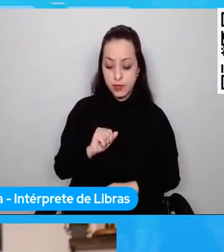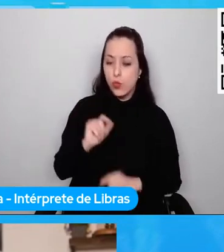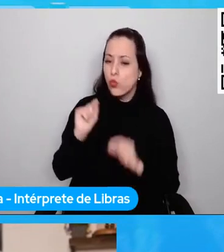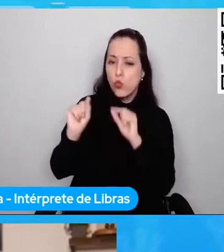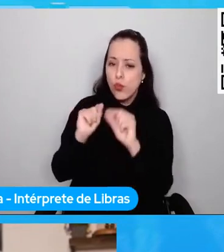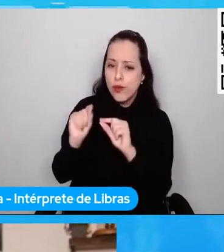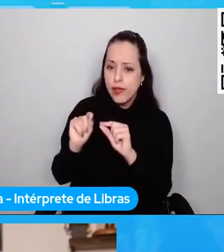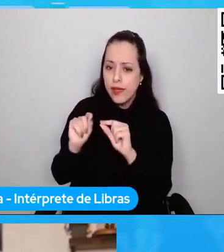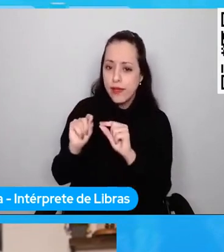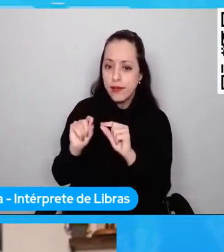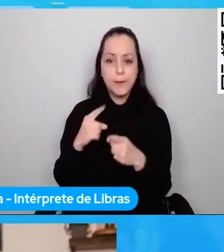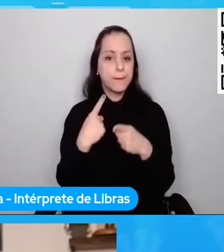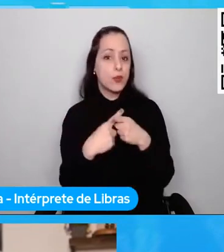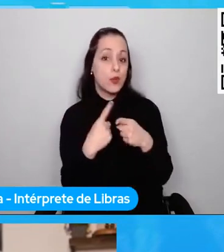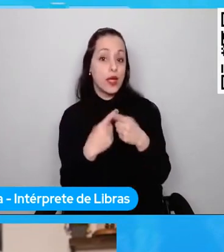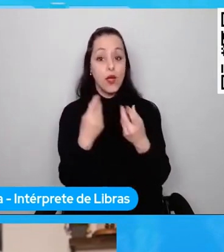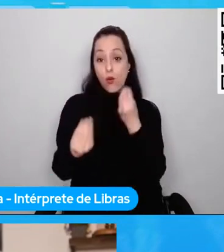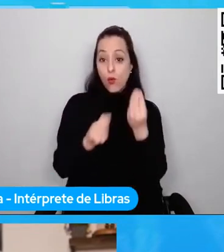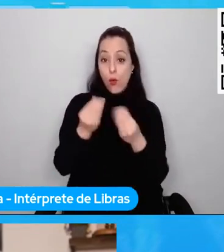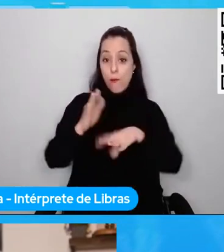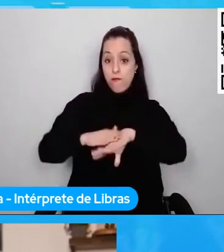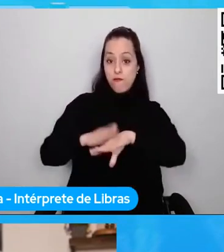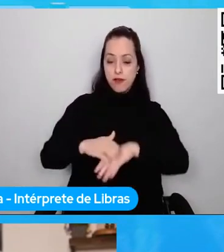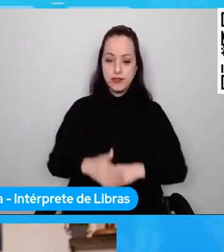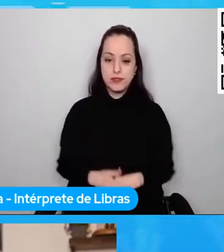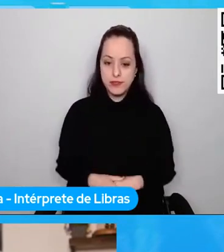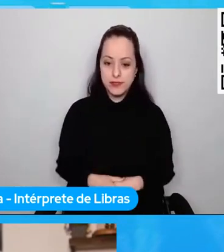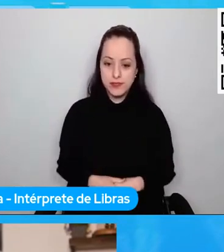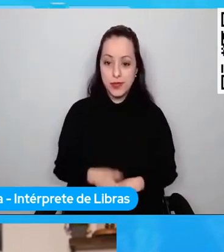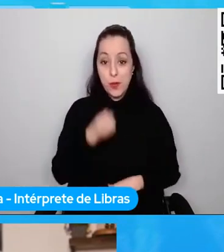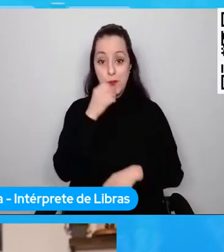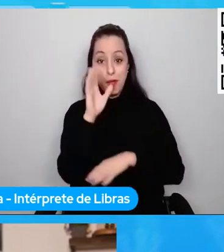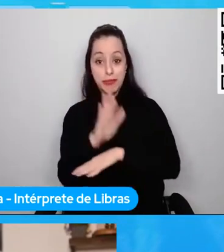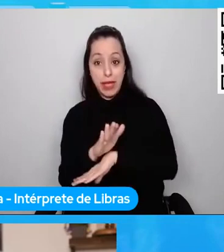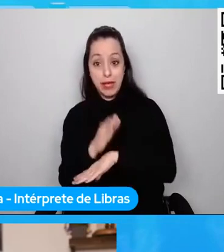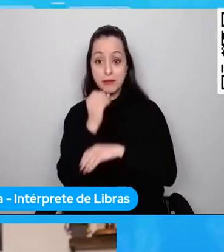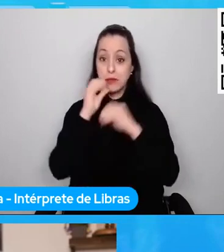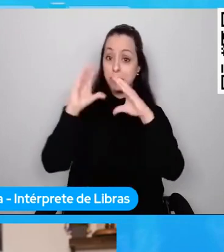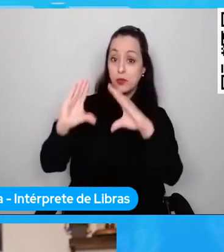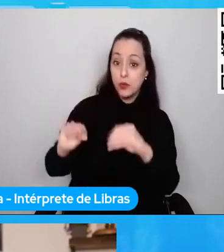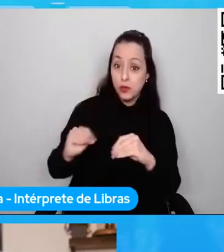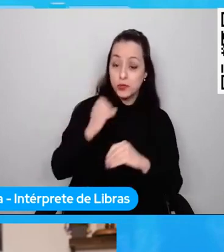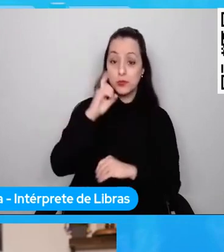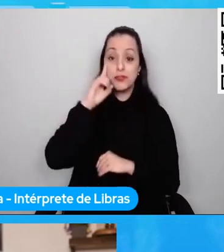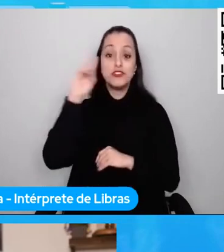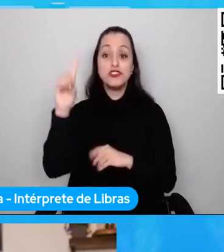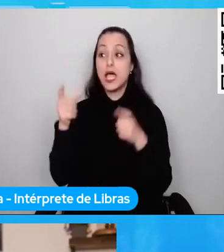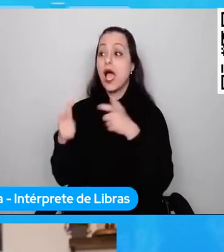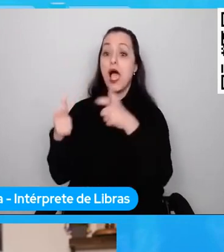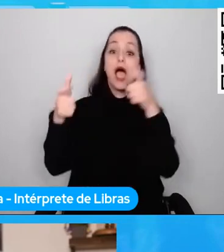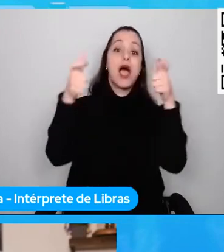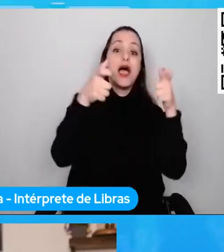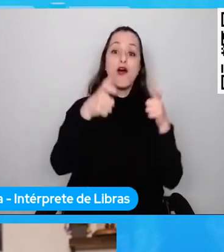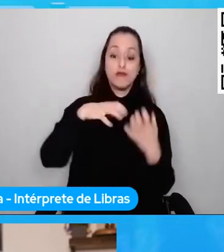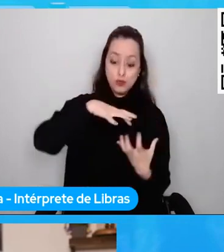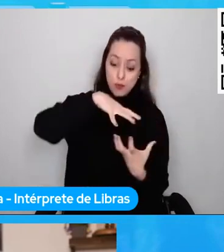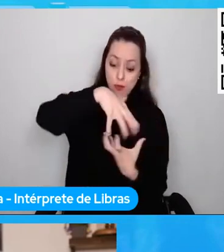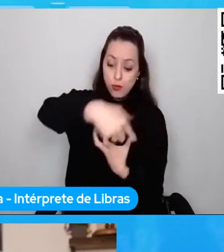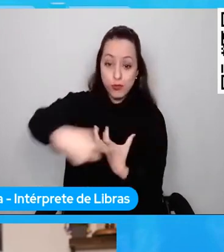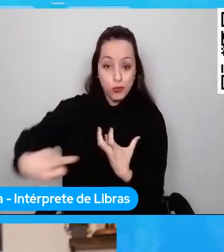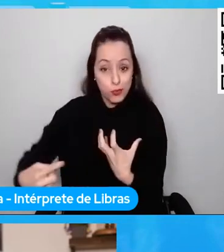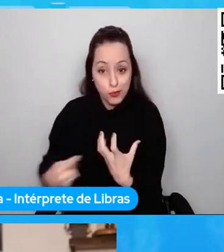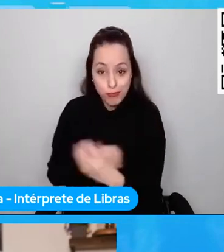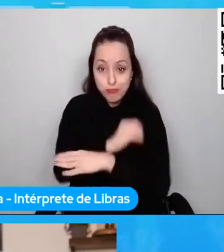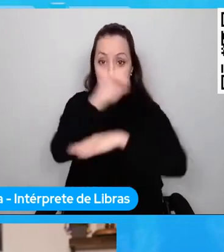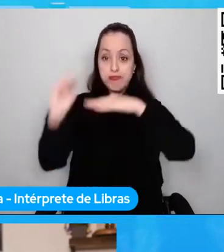buenas tardes, noche, día, dependiendo desde donde nos estén sintonizando. Muchas gracias,